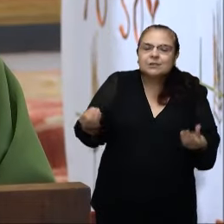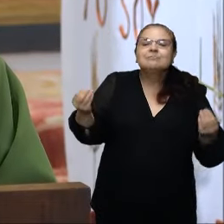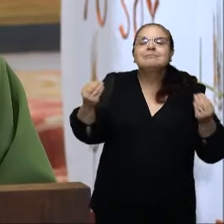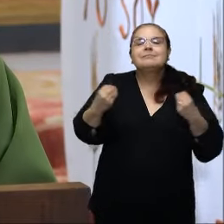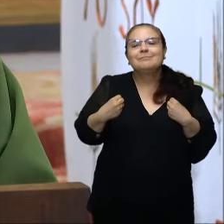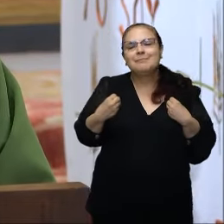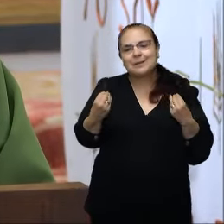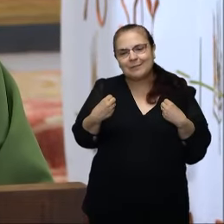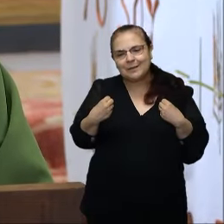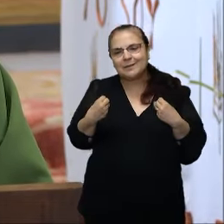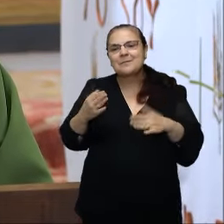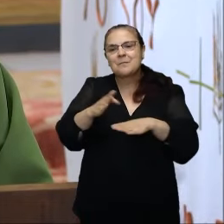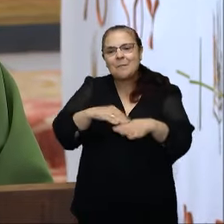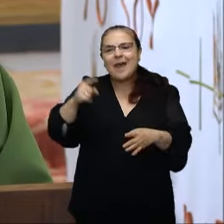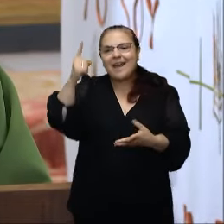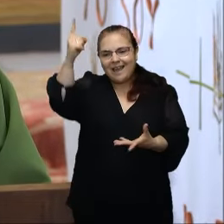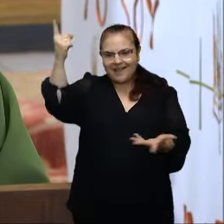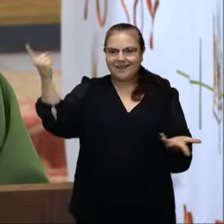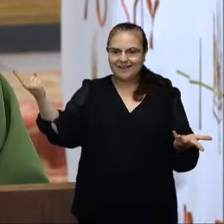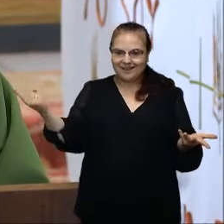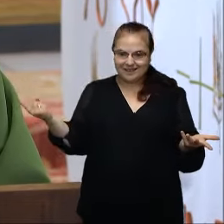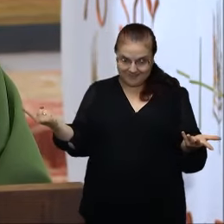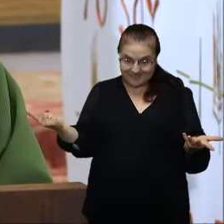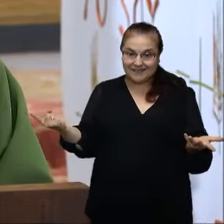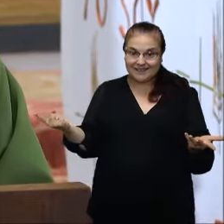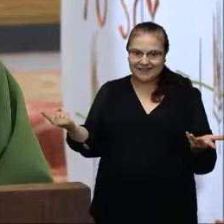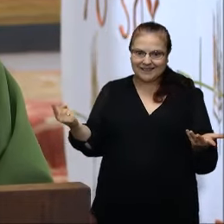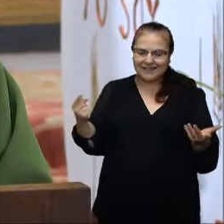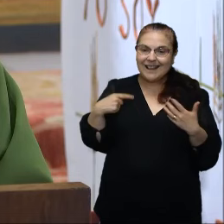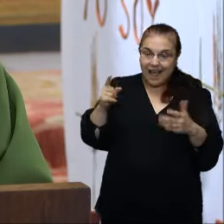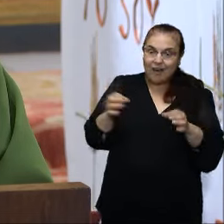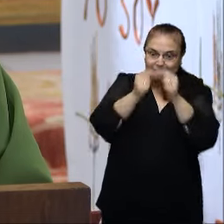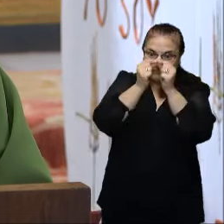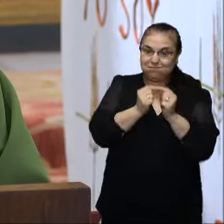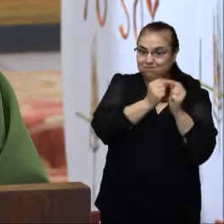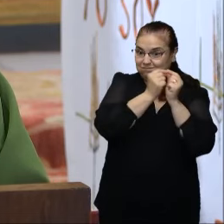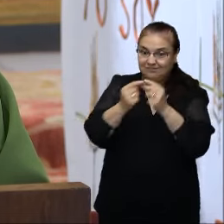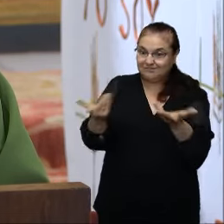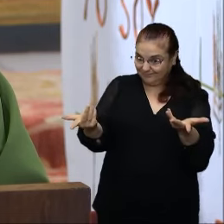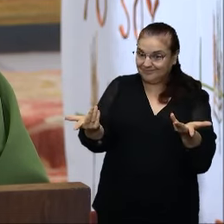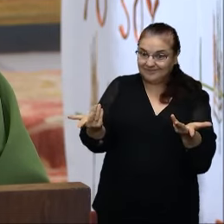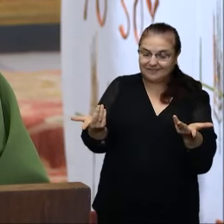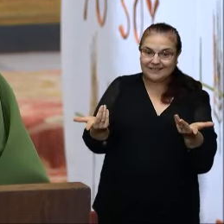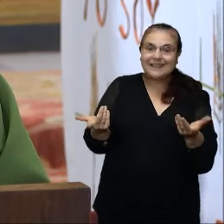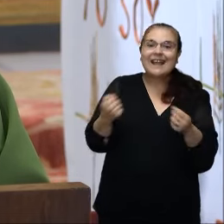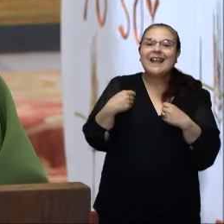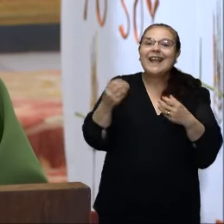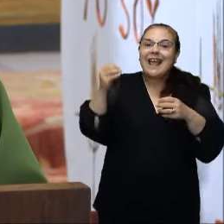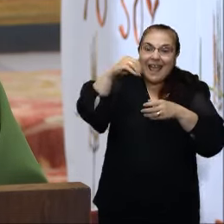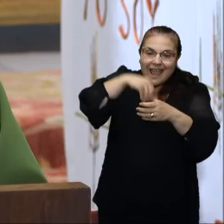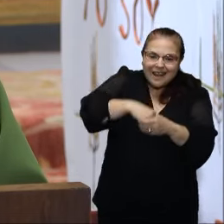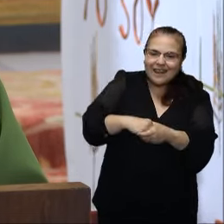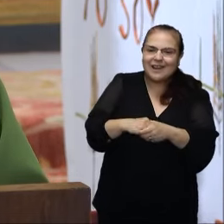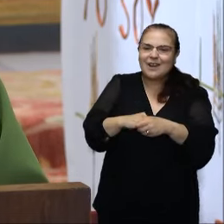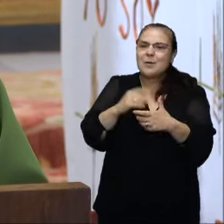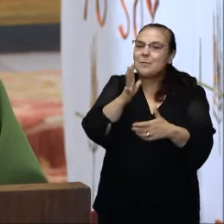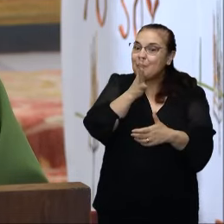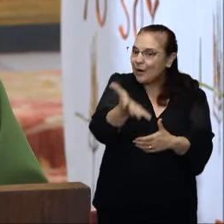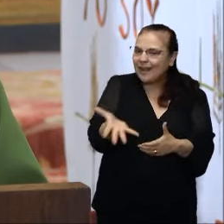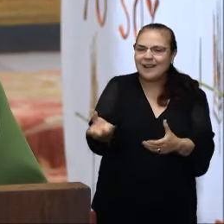y para él. Lo recordamos en la Eucaristía, cuando termina la plegaria eucarística. En él, por él y con él.